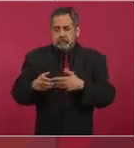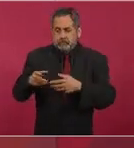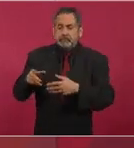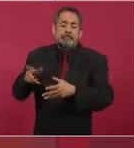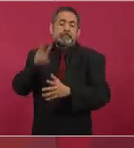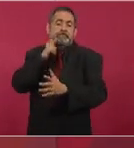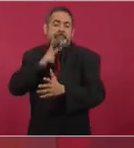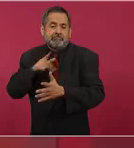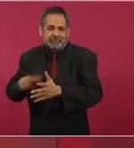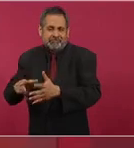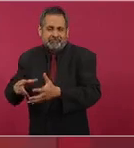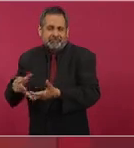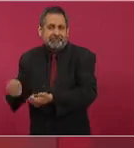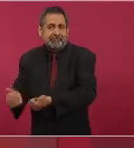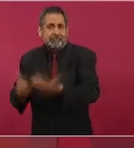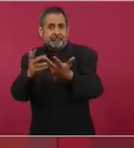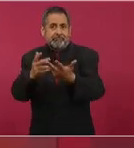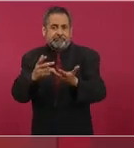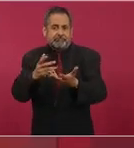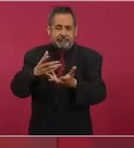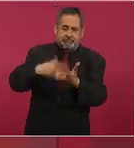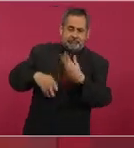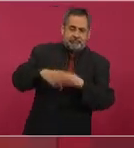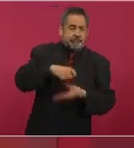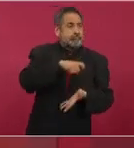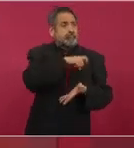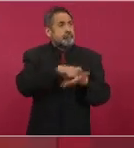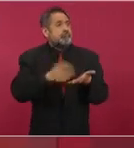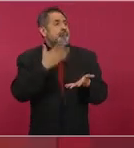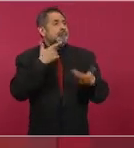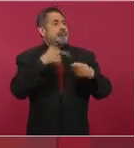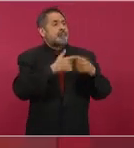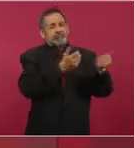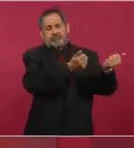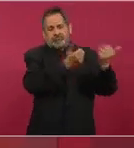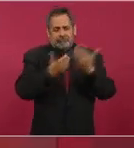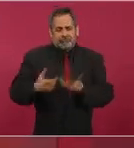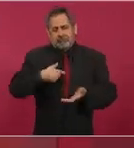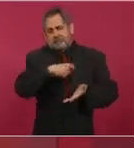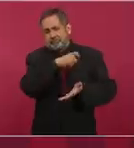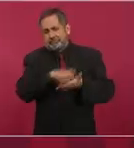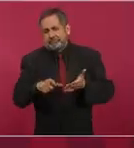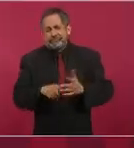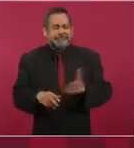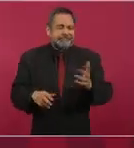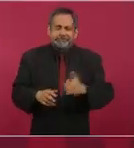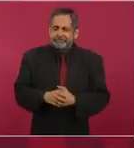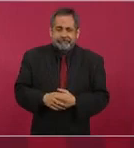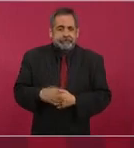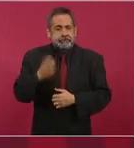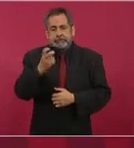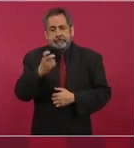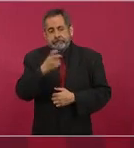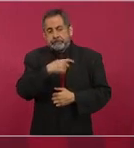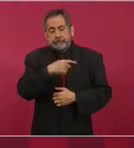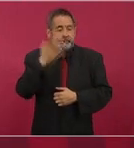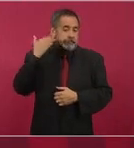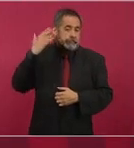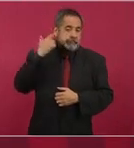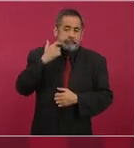y a comprar las gasolinas esa era la política por eso no hicieron